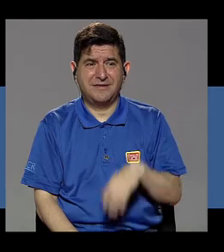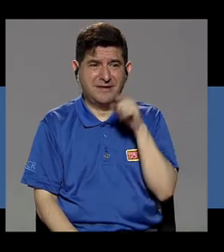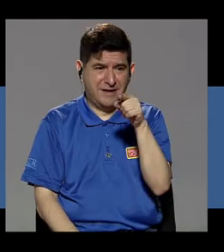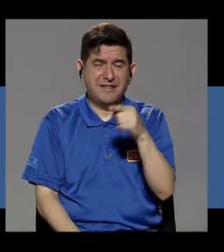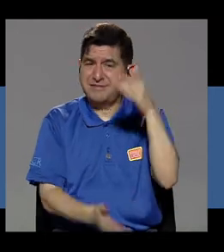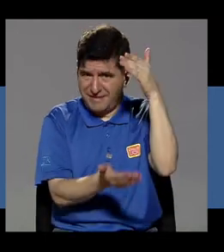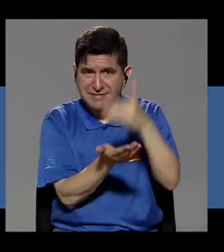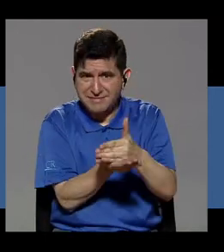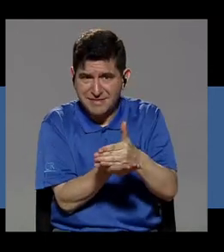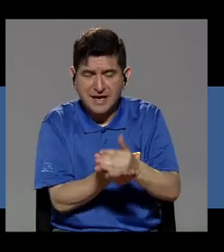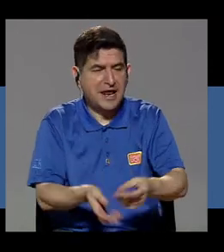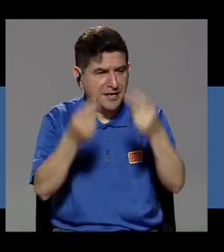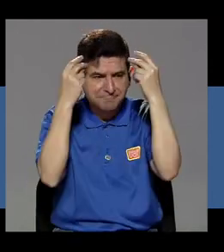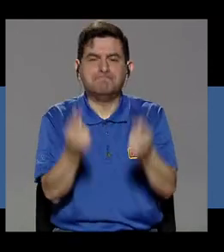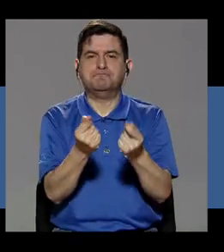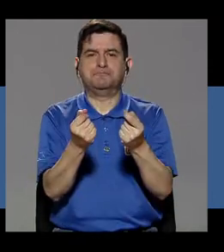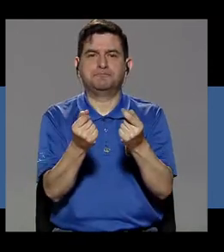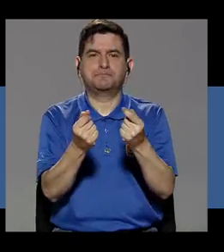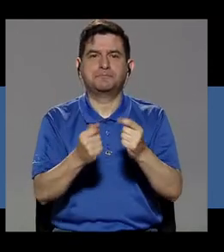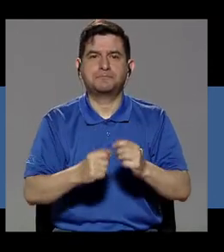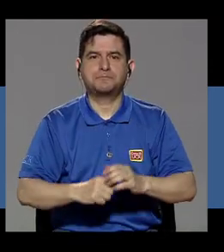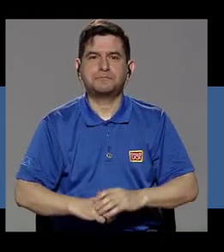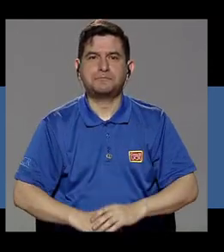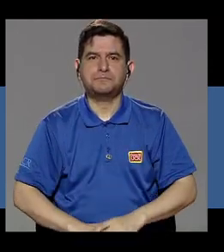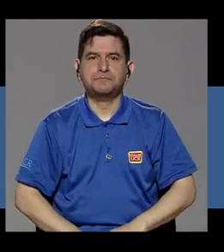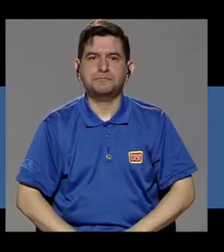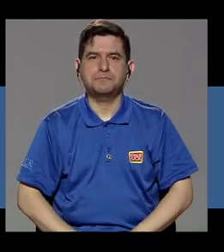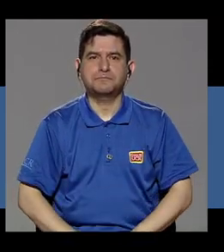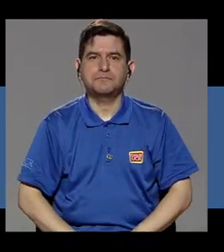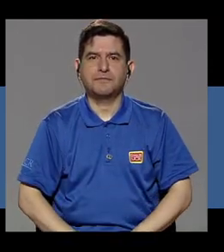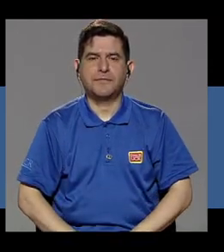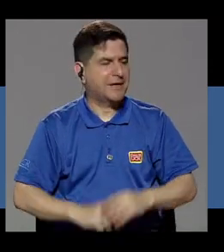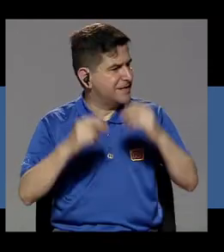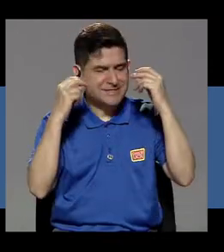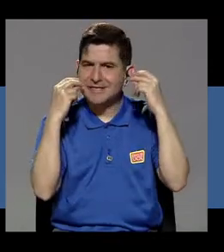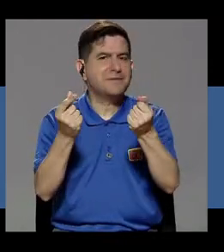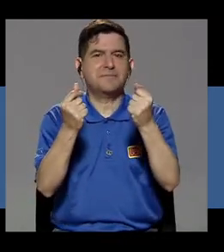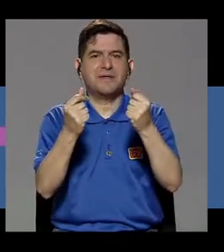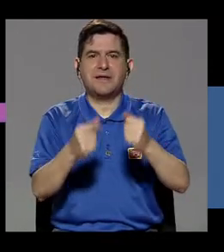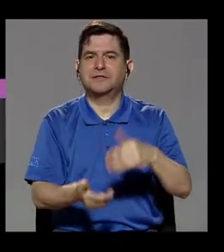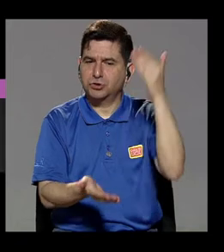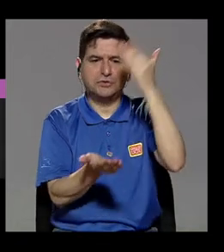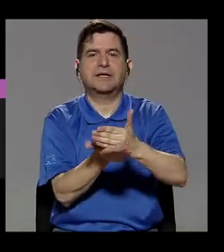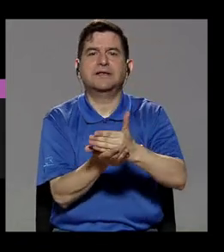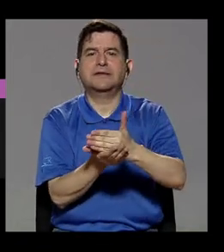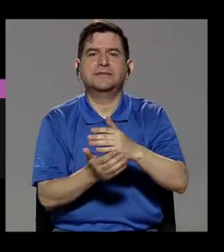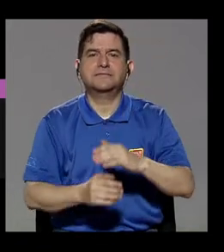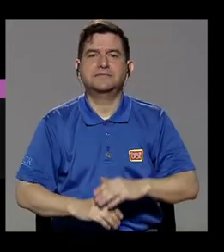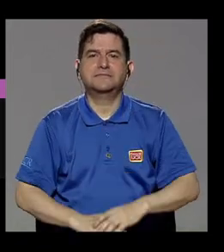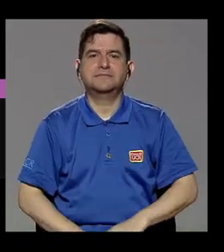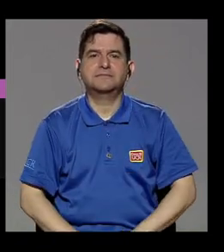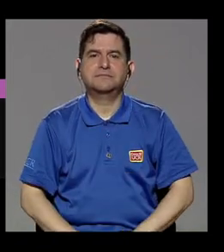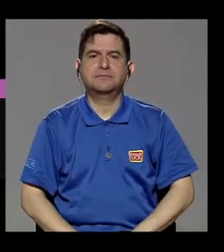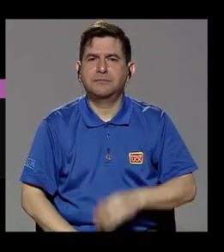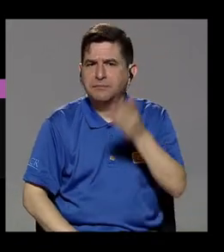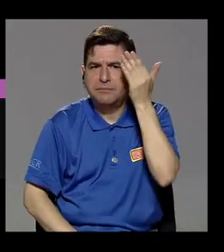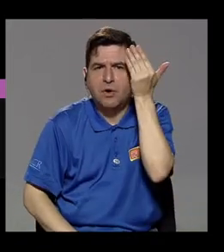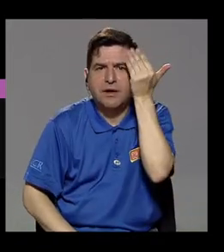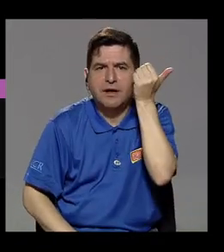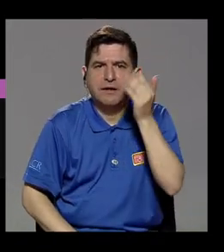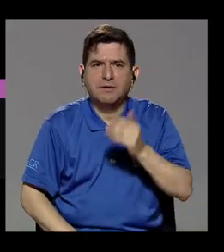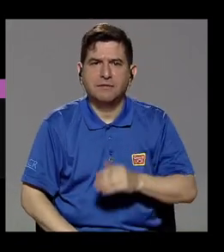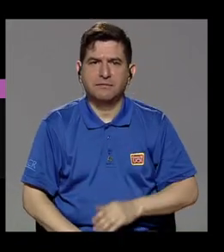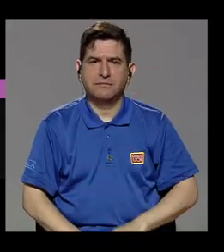lo deje abruptamente de la noche a la mañana y definitivamente porque